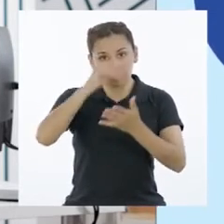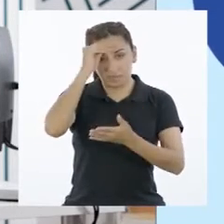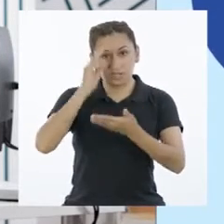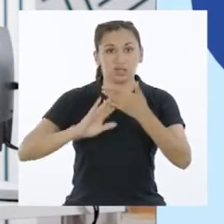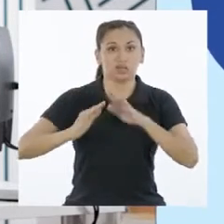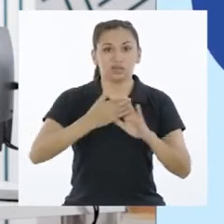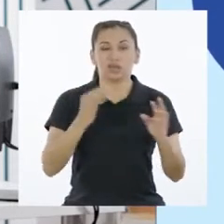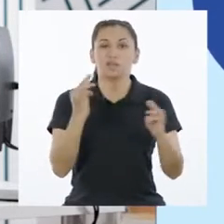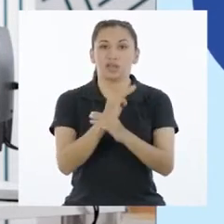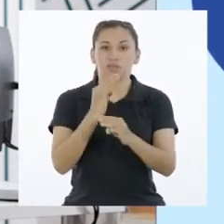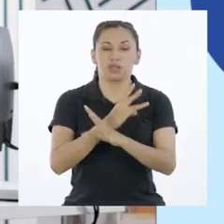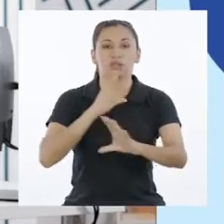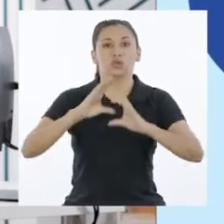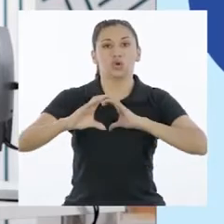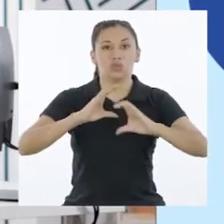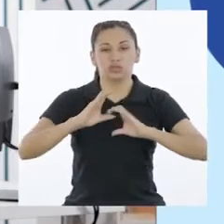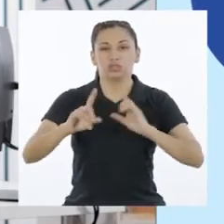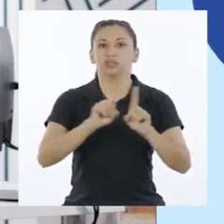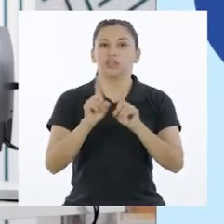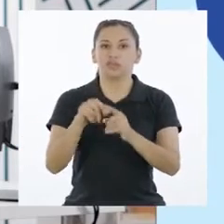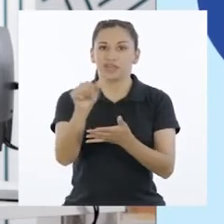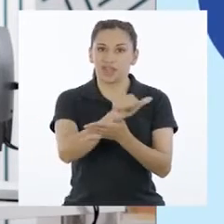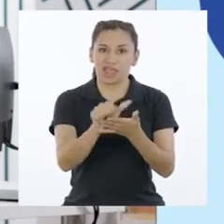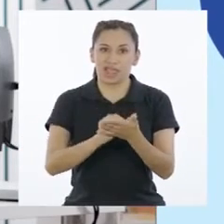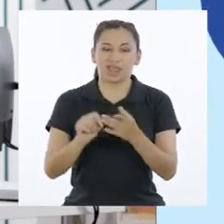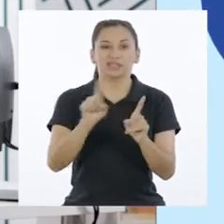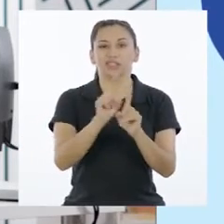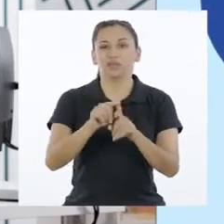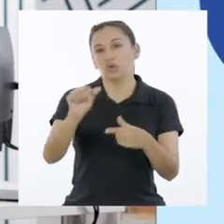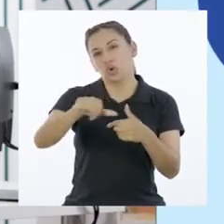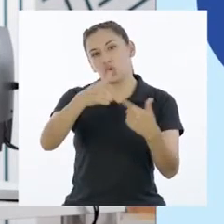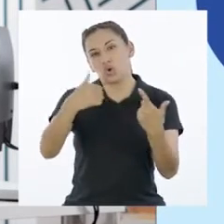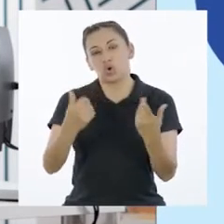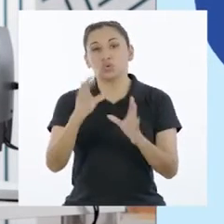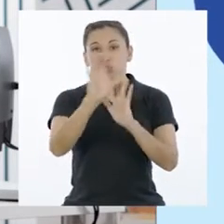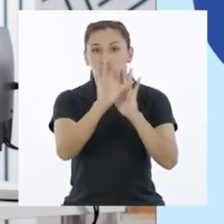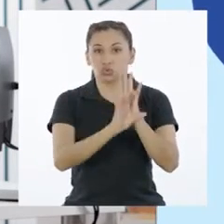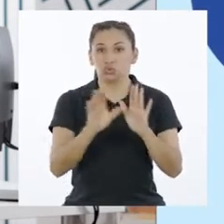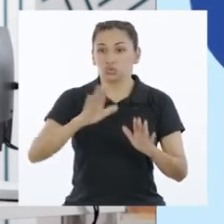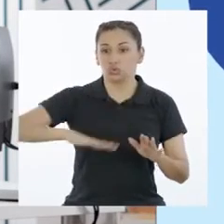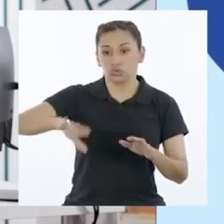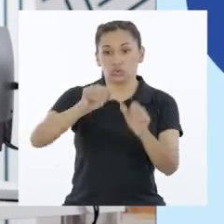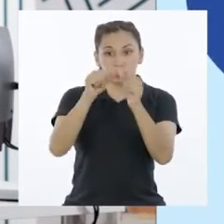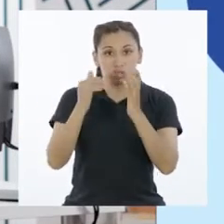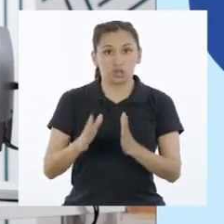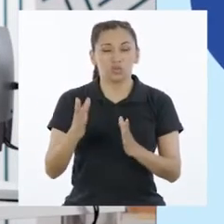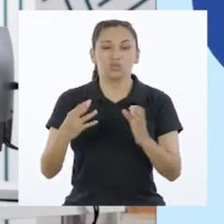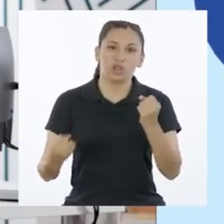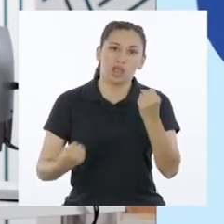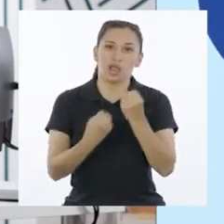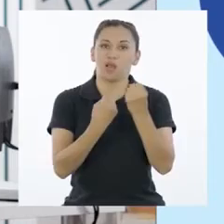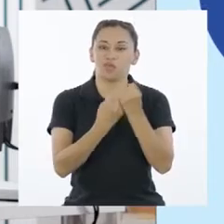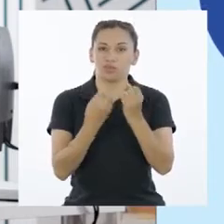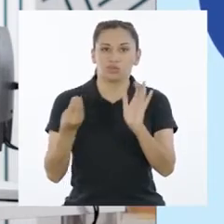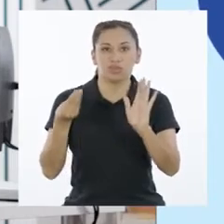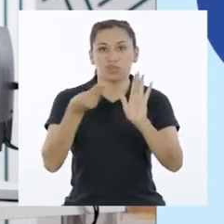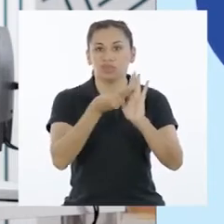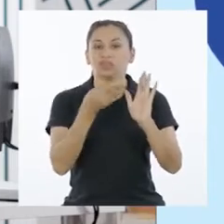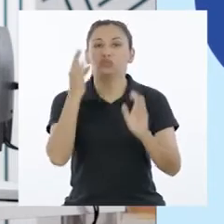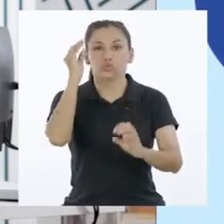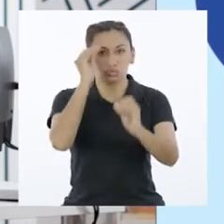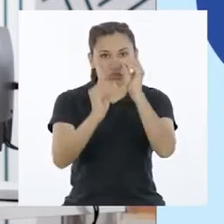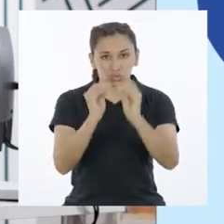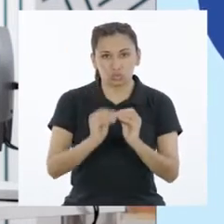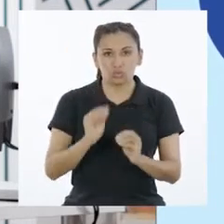ciudadanía, en matemática, en comunicación y en arte y en otras materias en el cual los chicos y chicas contribuyen